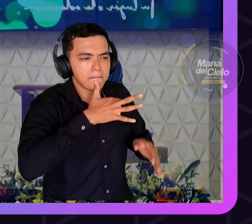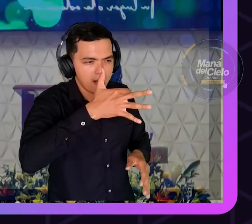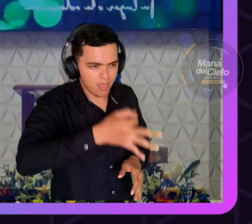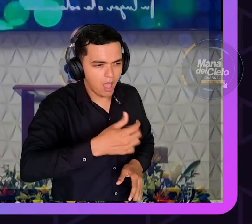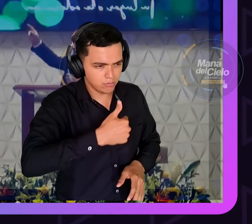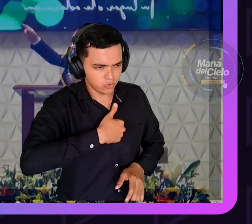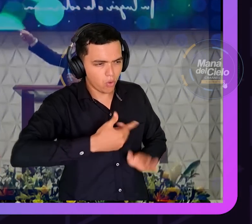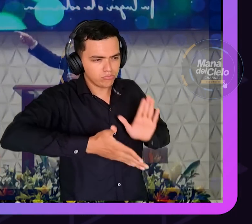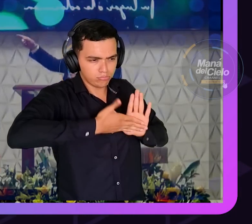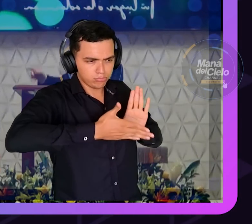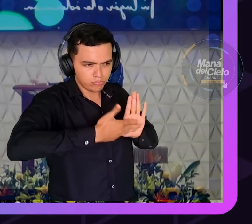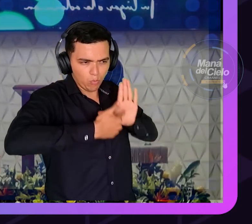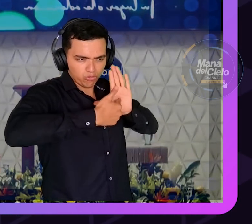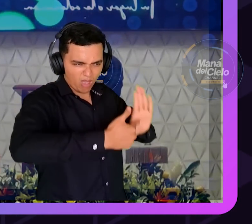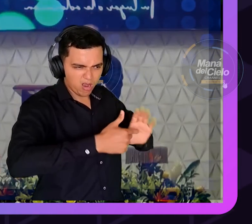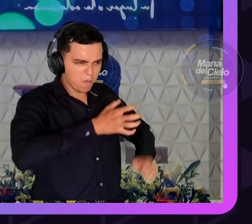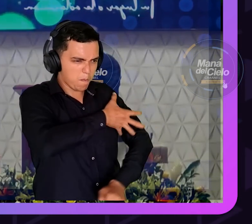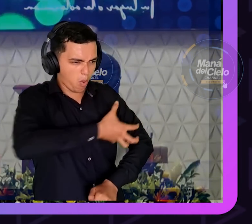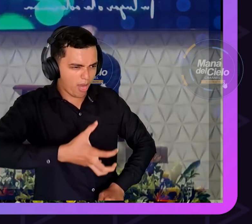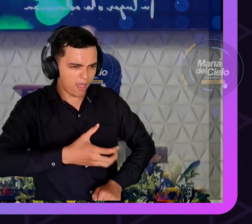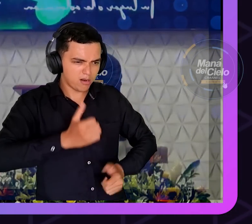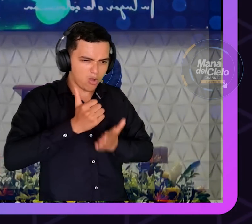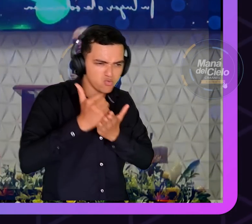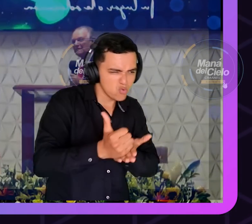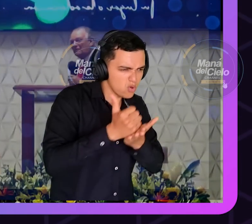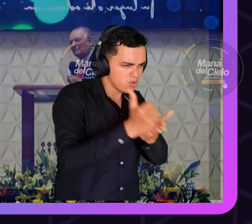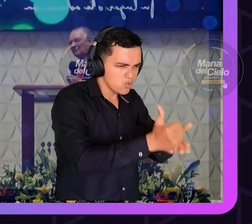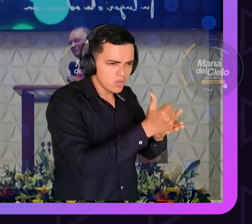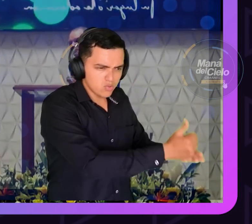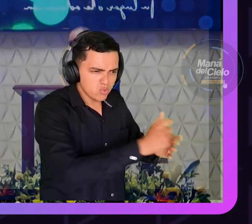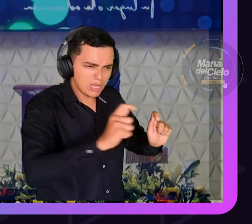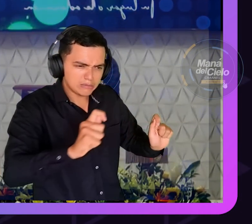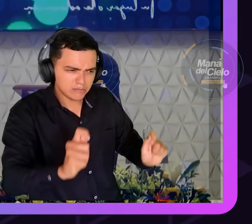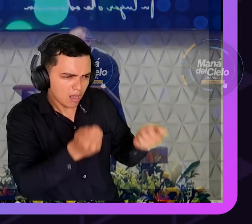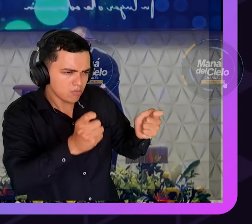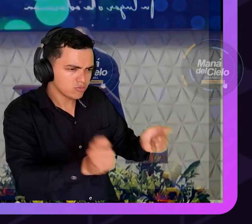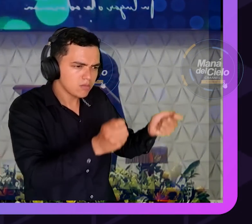Dios iba con ellos yo he sido misionero